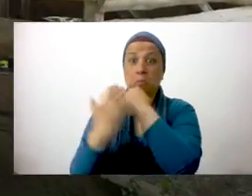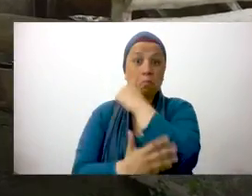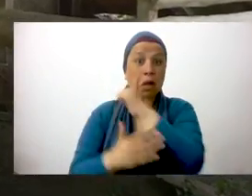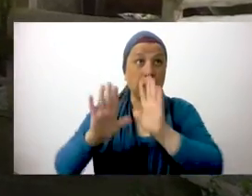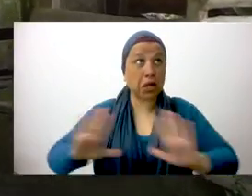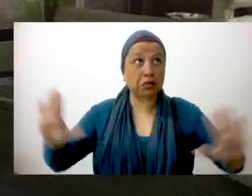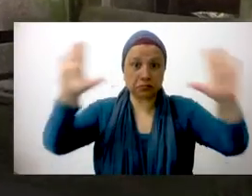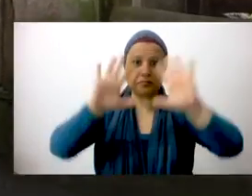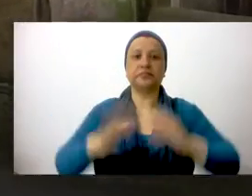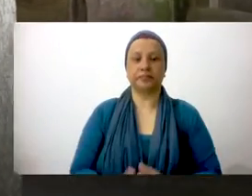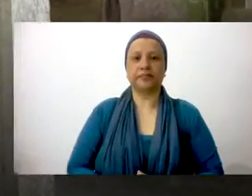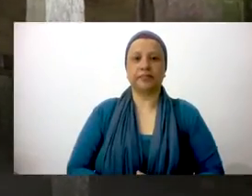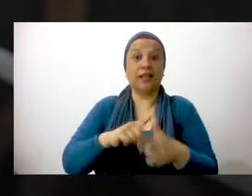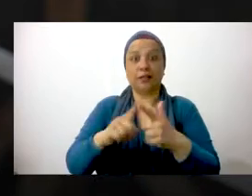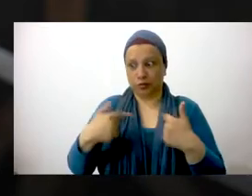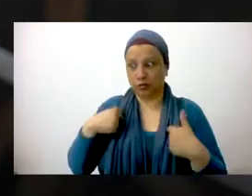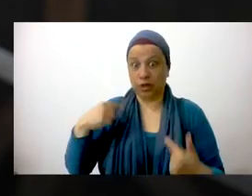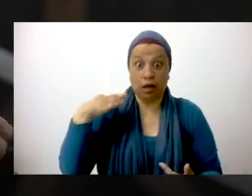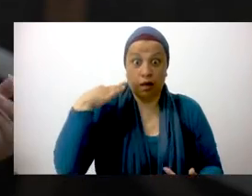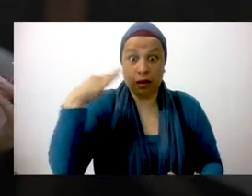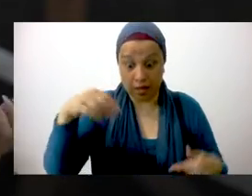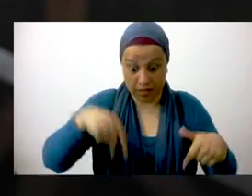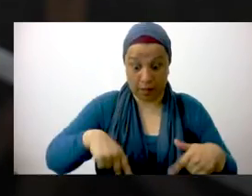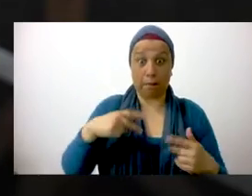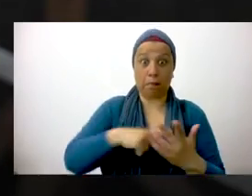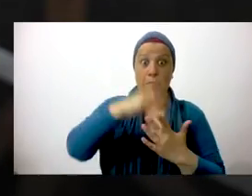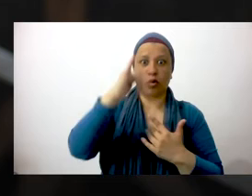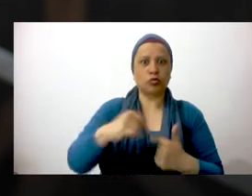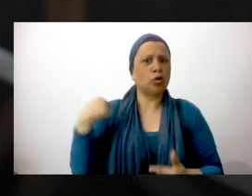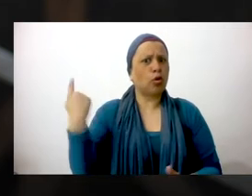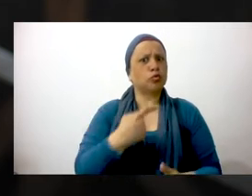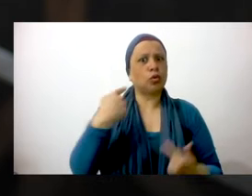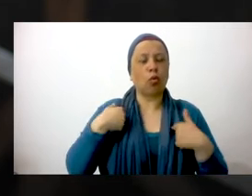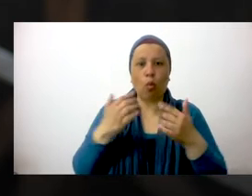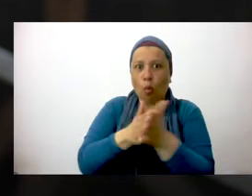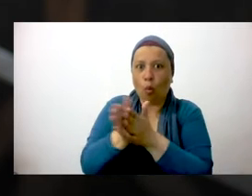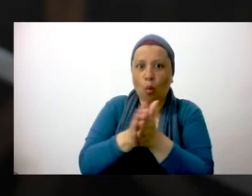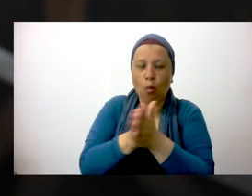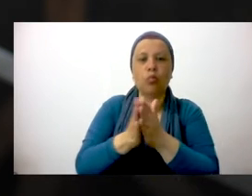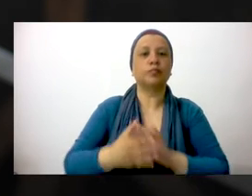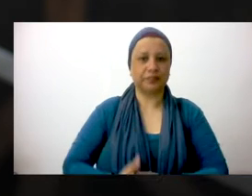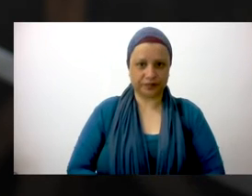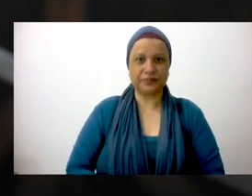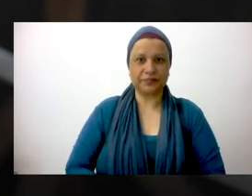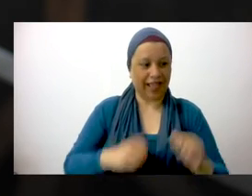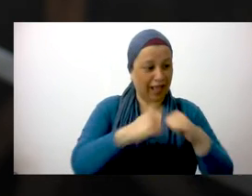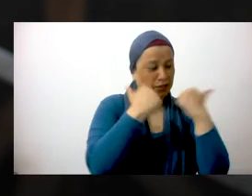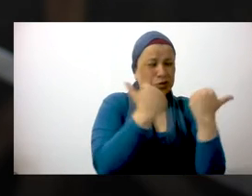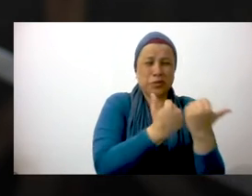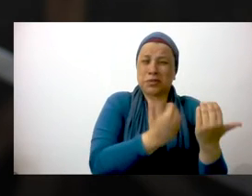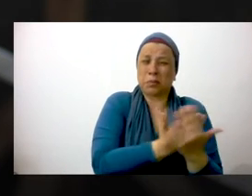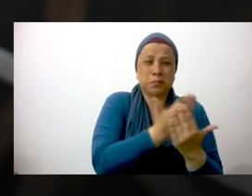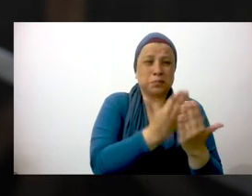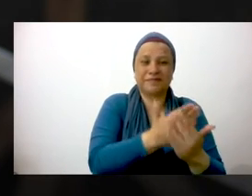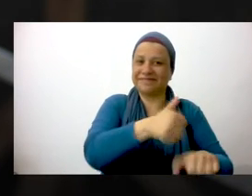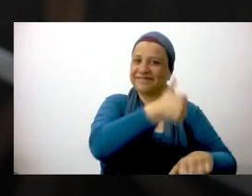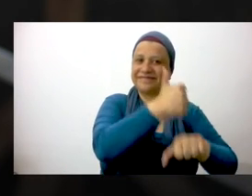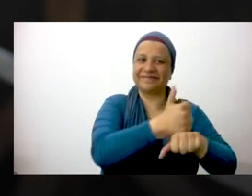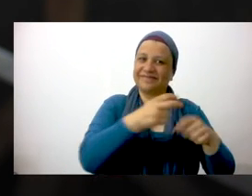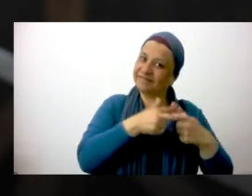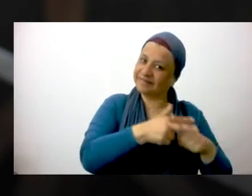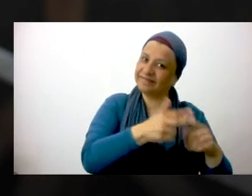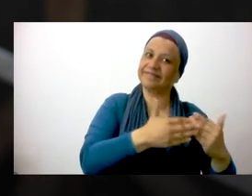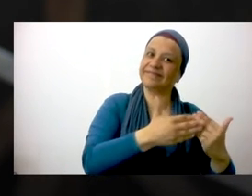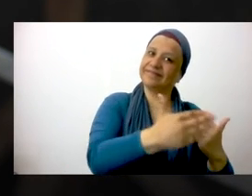estructura era de madera. Bueno, al ser seleccionadas en este proyecto fue una gran motivación porque nuestra asociación